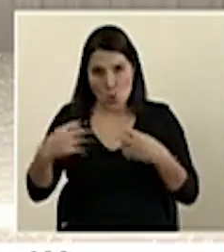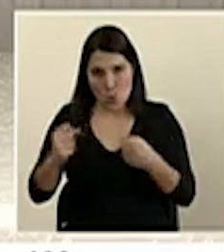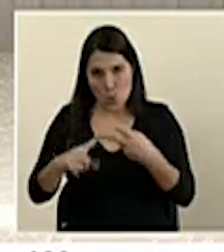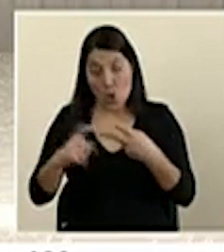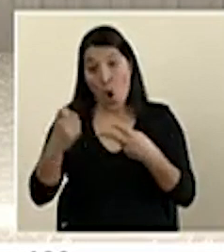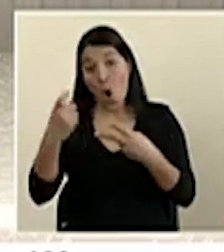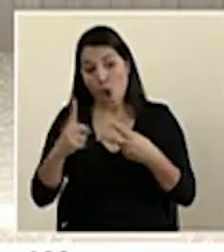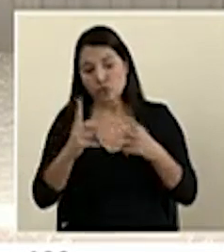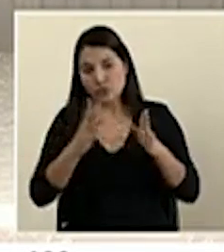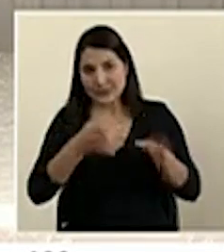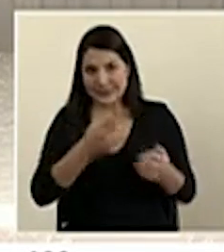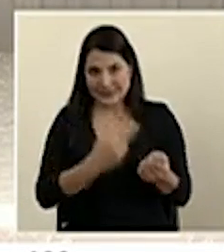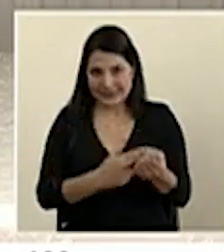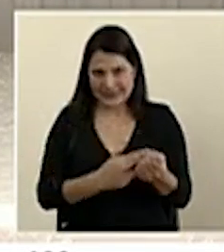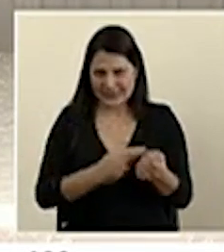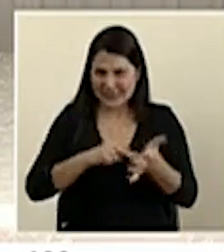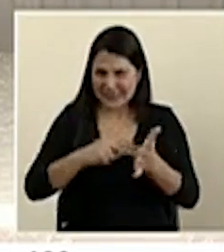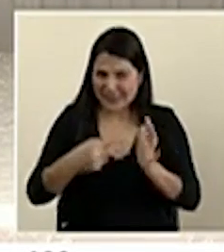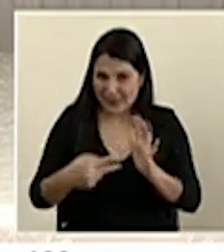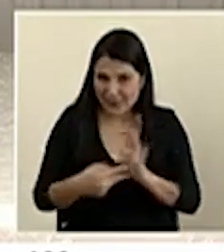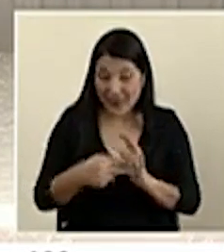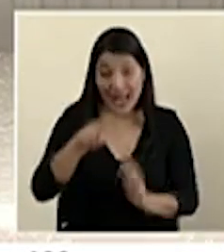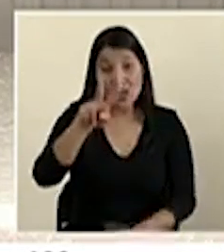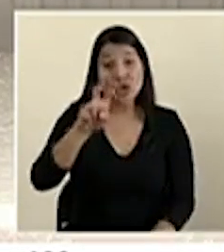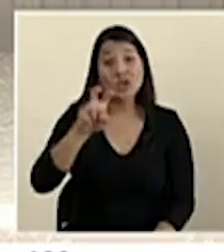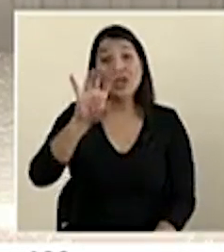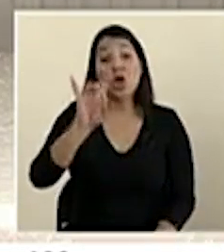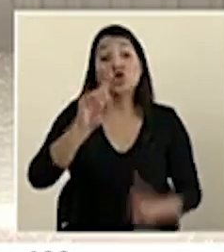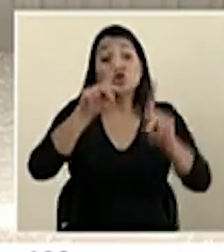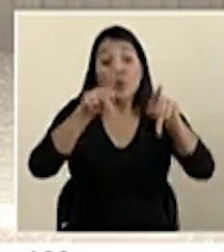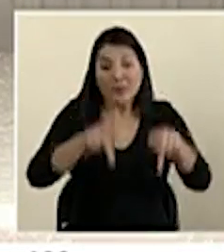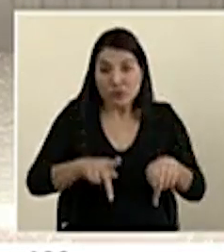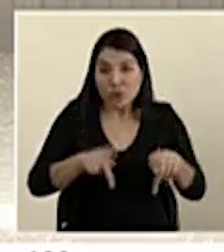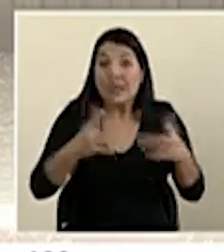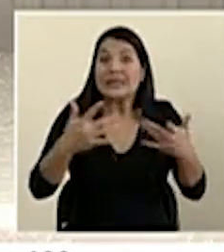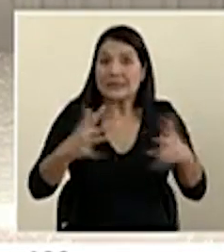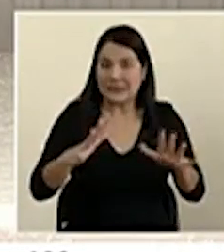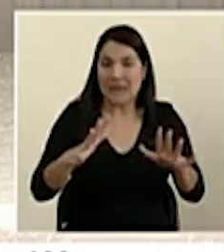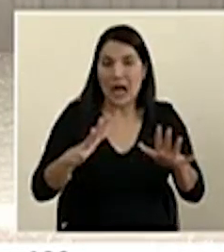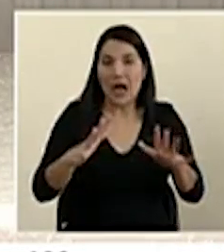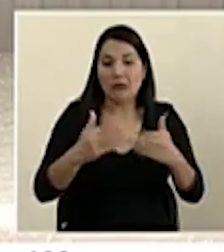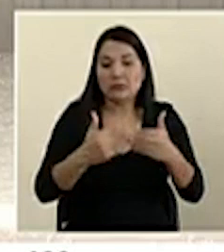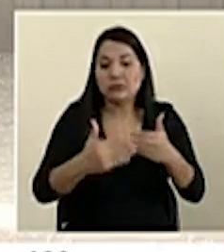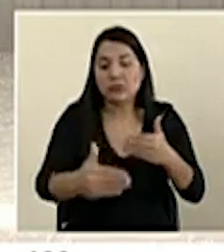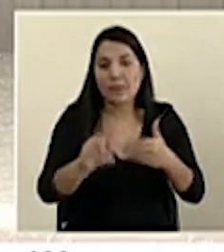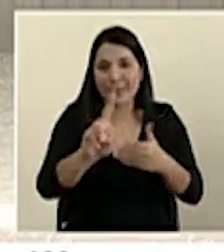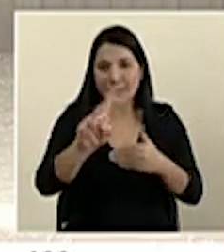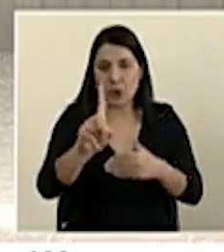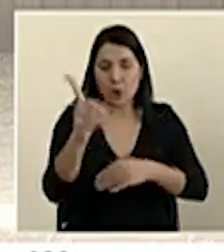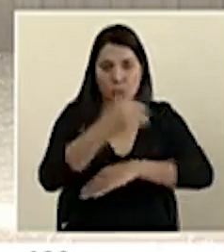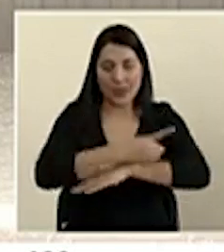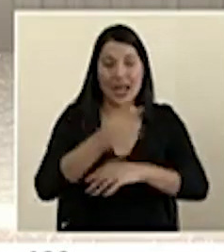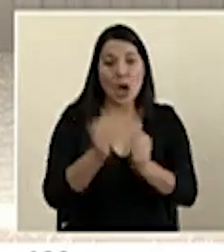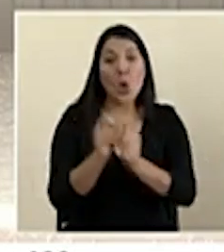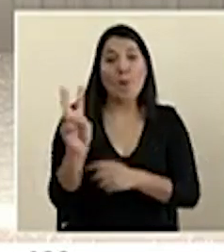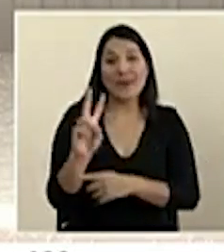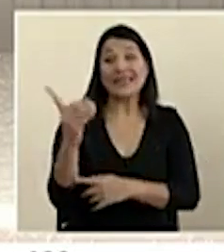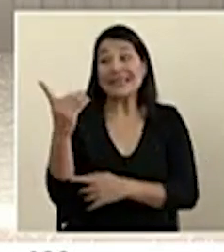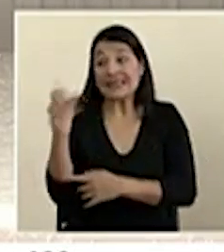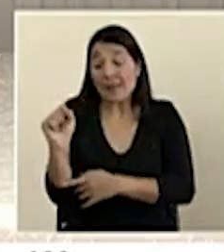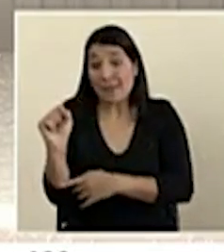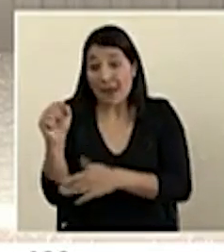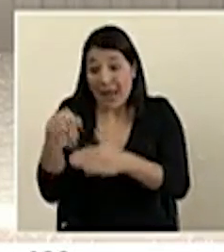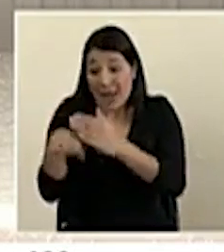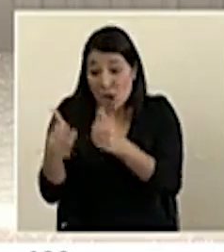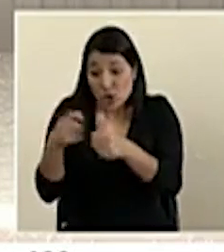forma quedan 208 personas que ya cumplieron los 21 días con el virus. Además, el Cantón de Desamparados estuvo entre los primeros en presentar casos